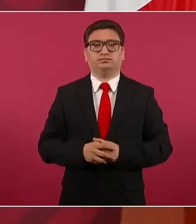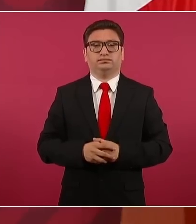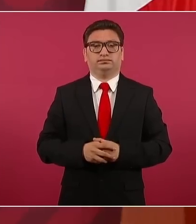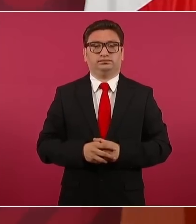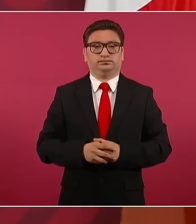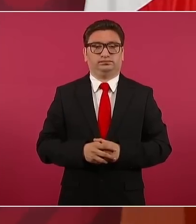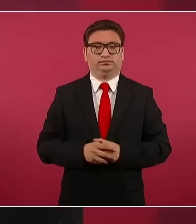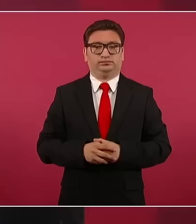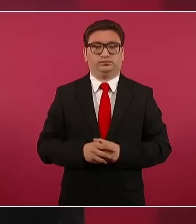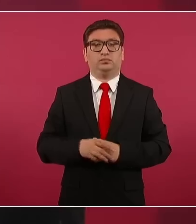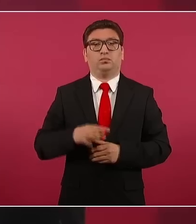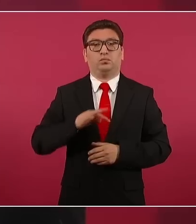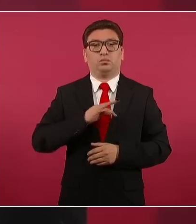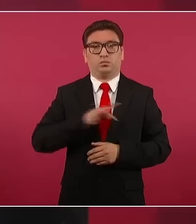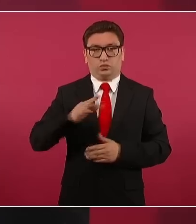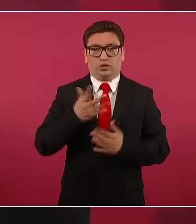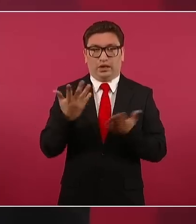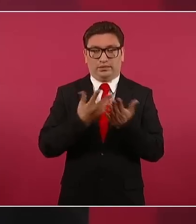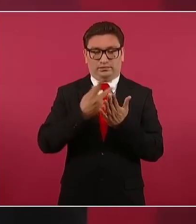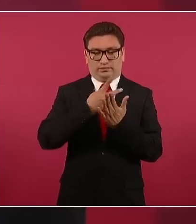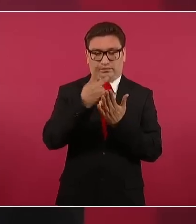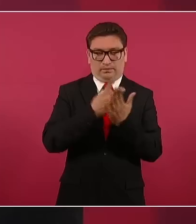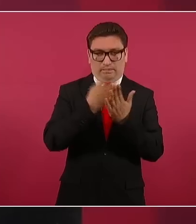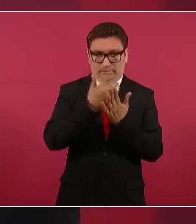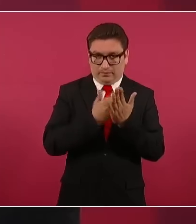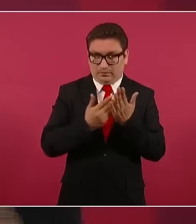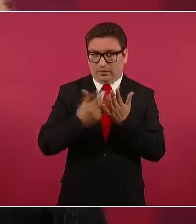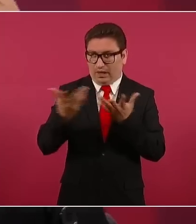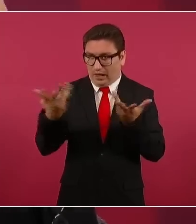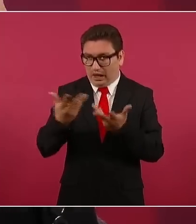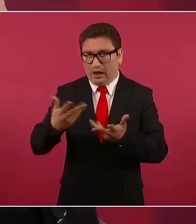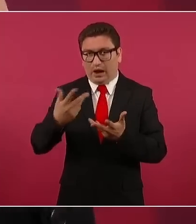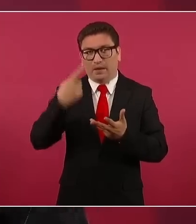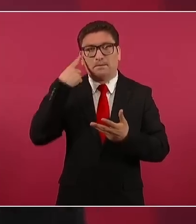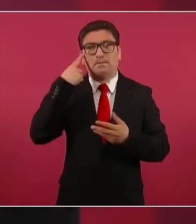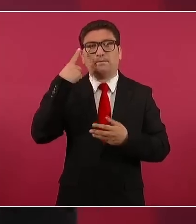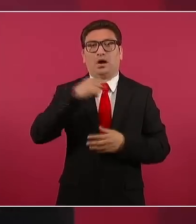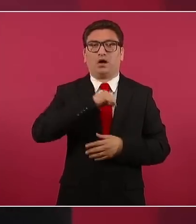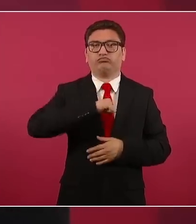llevar a cabo un plan antiinflacionario conjunto.